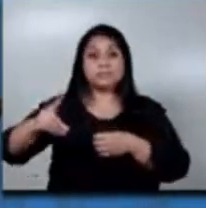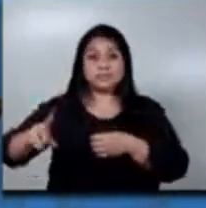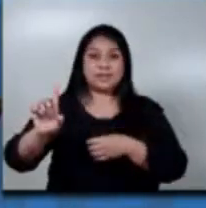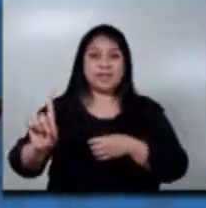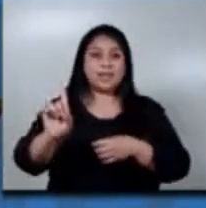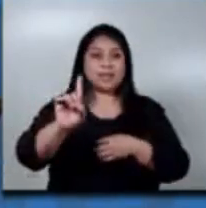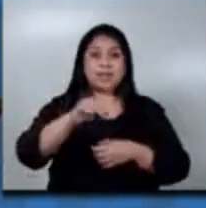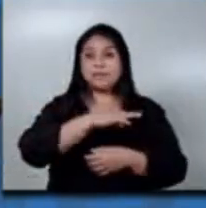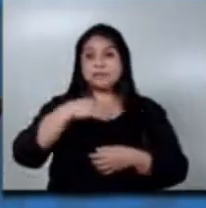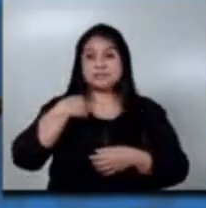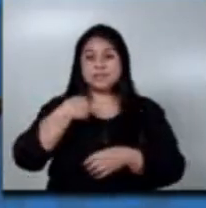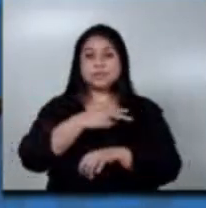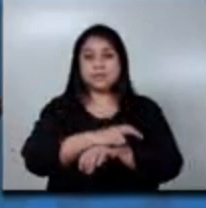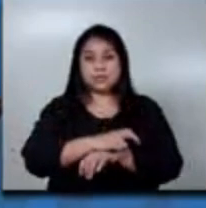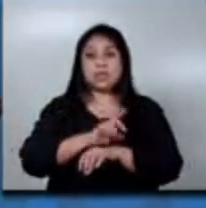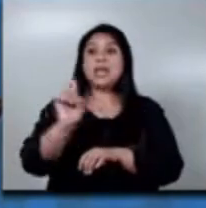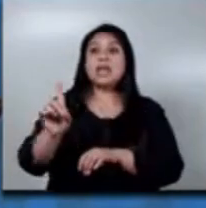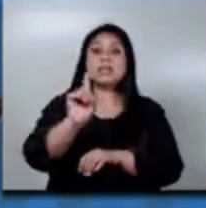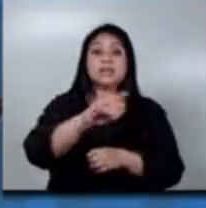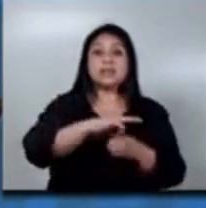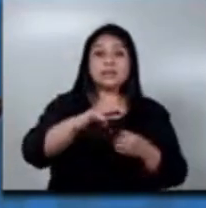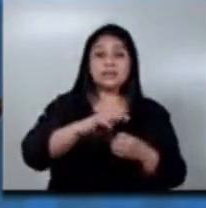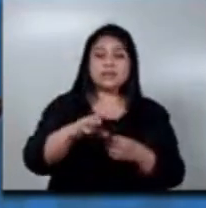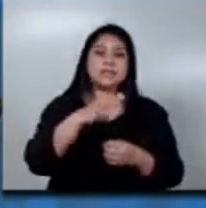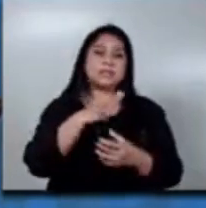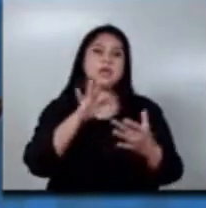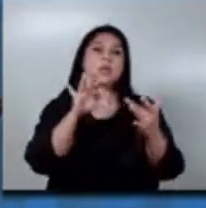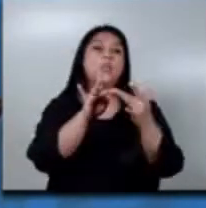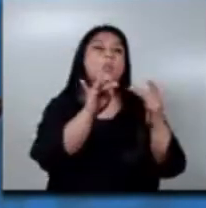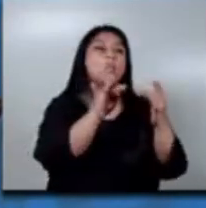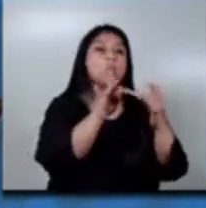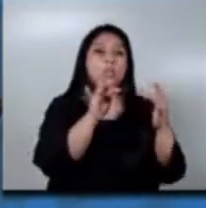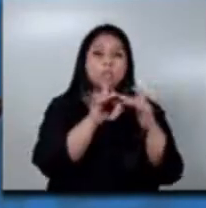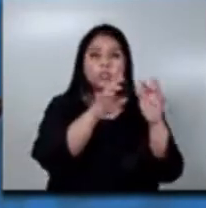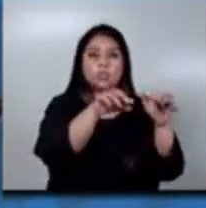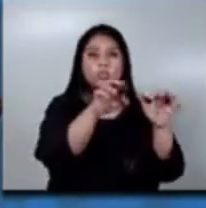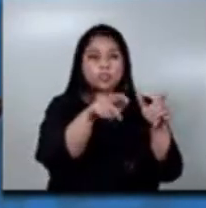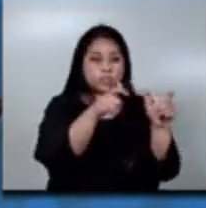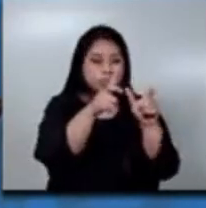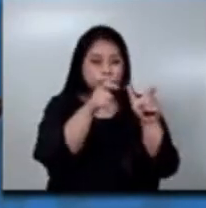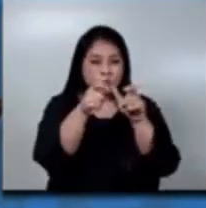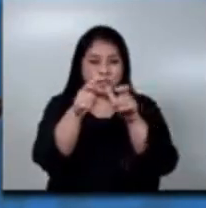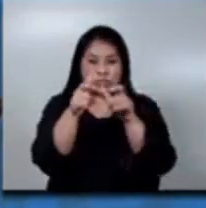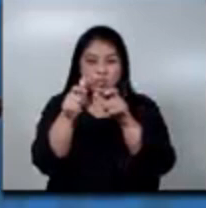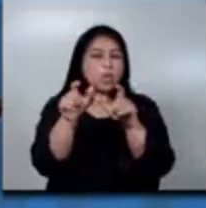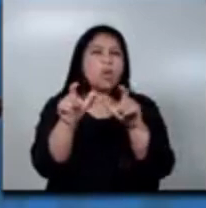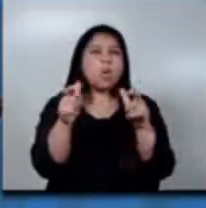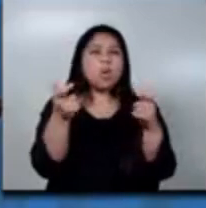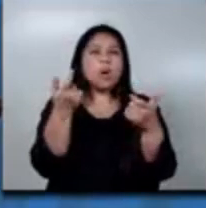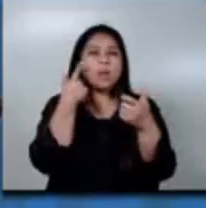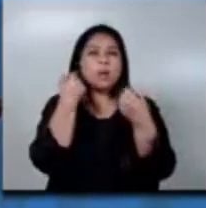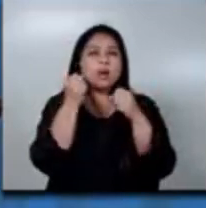técnico en campo, se encuentra en contacto directo con los agricultores y monitorea cómo se está comportando la situación